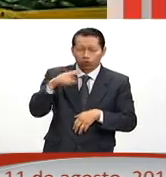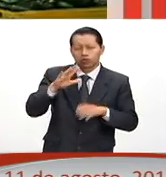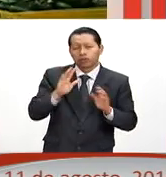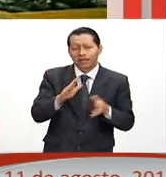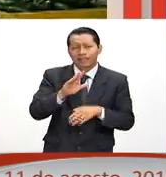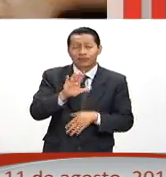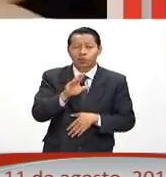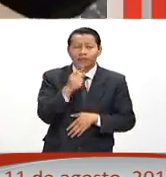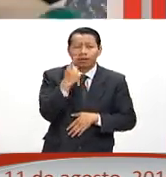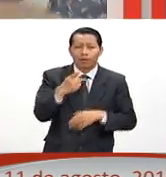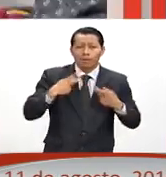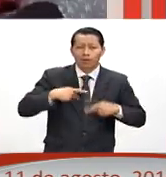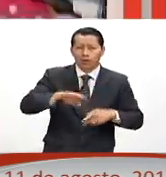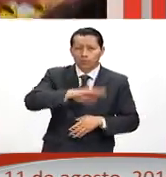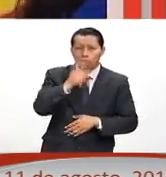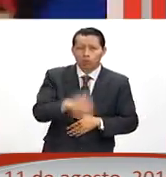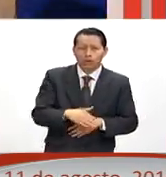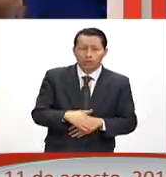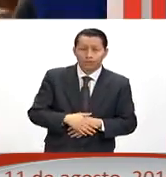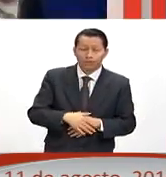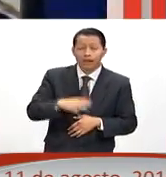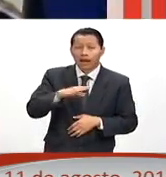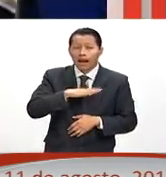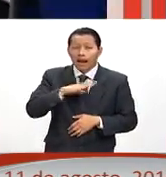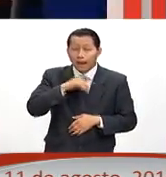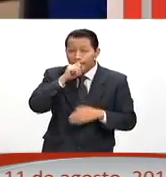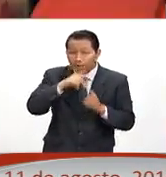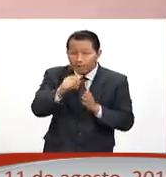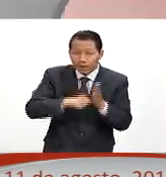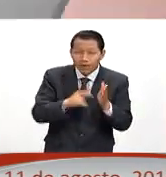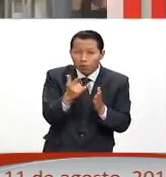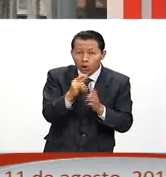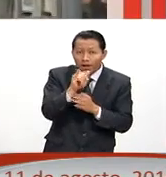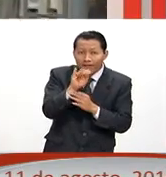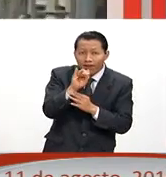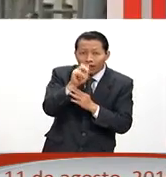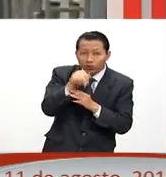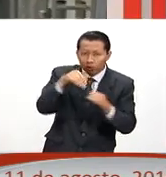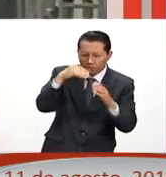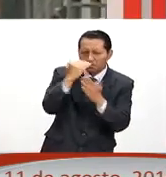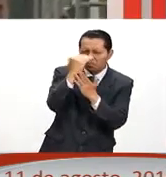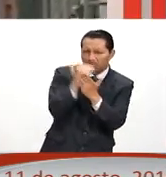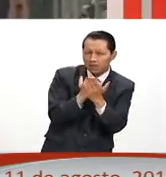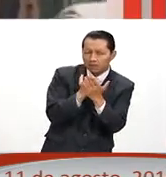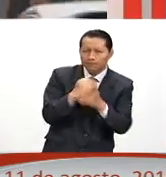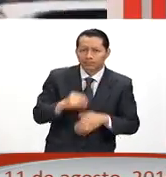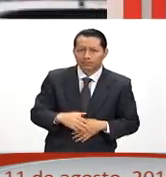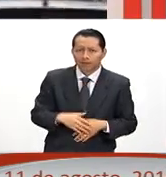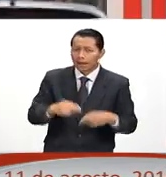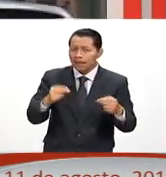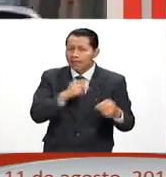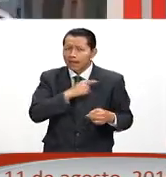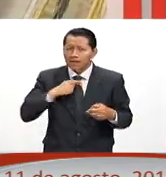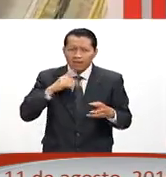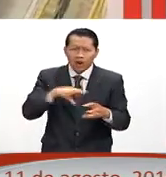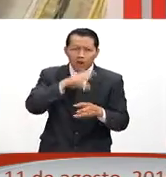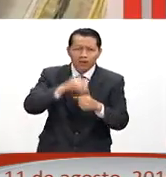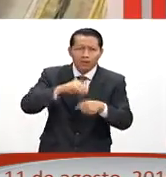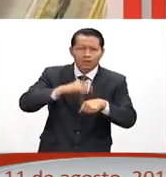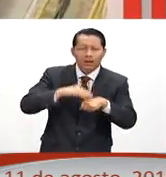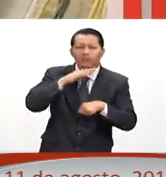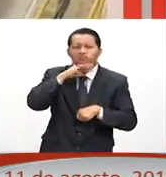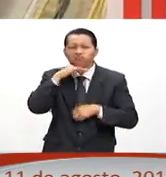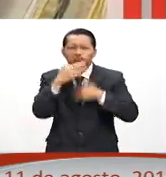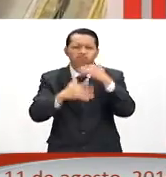México registró la tasa de inflación más baja para un mes de julio. Se requieren medidas más efectivas contra la contaminación